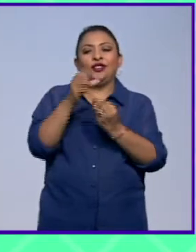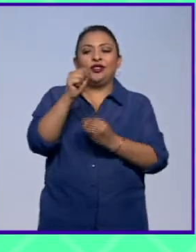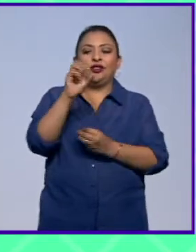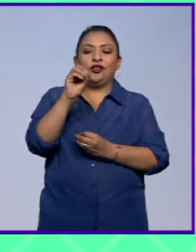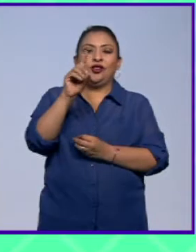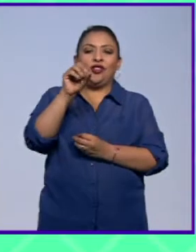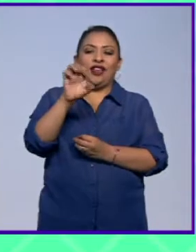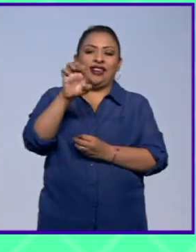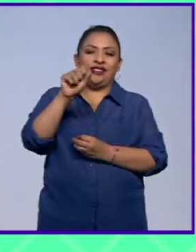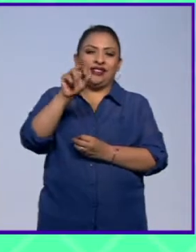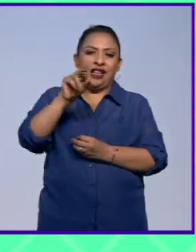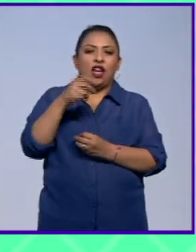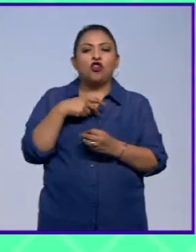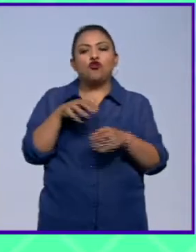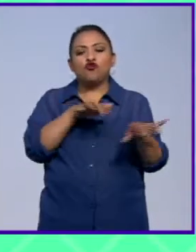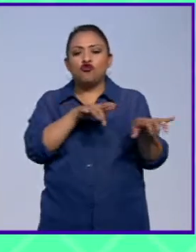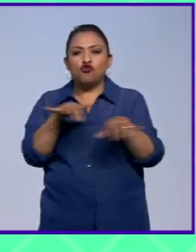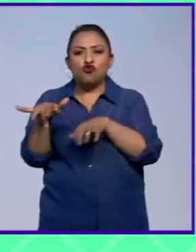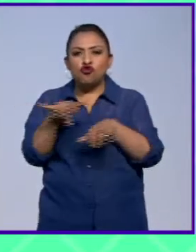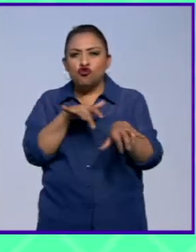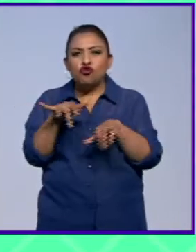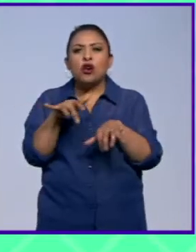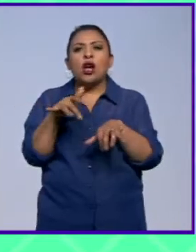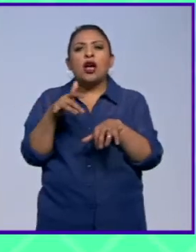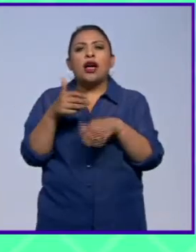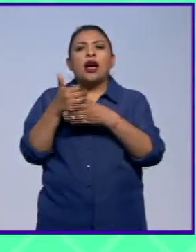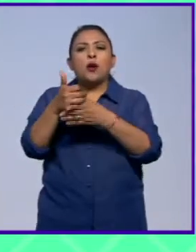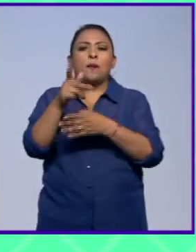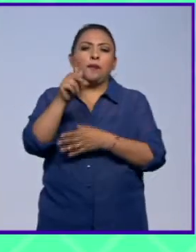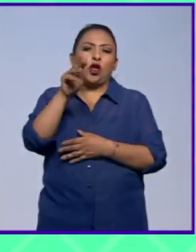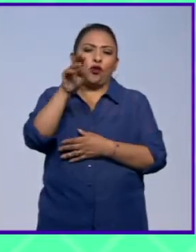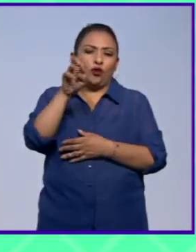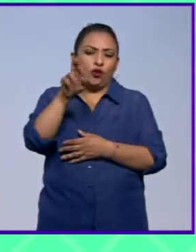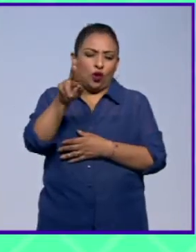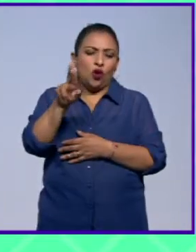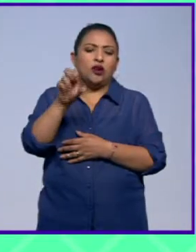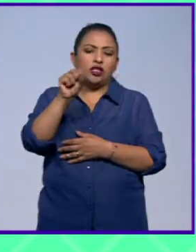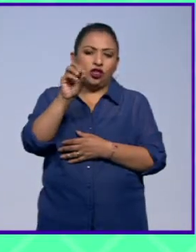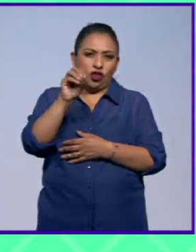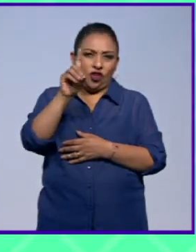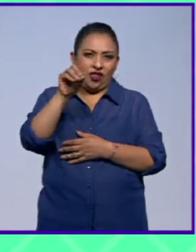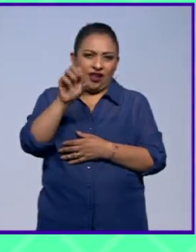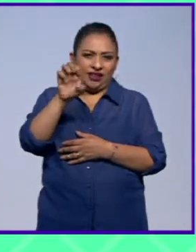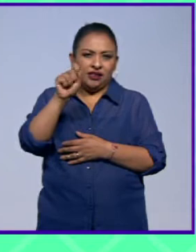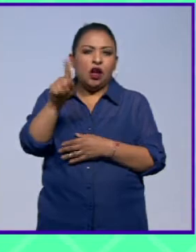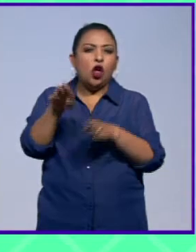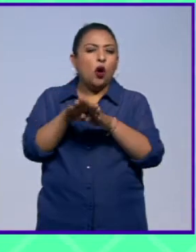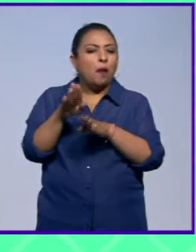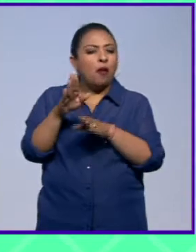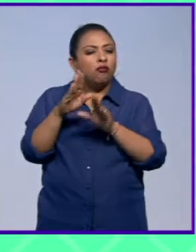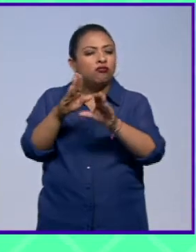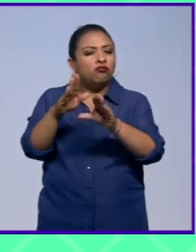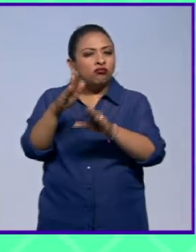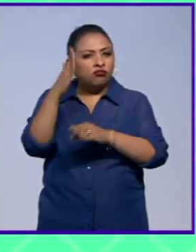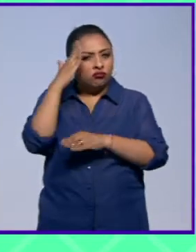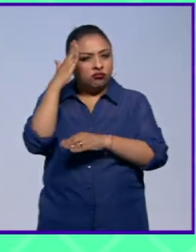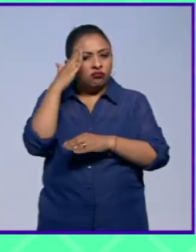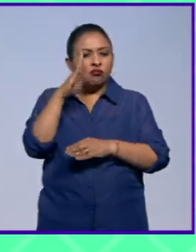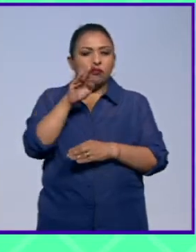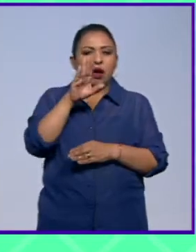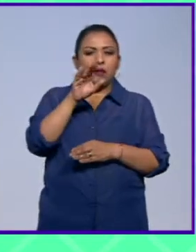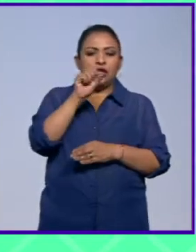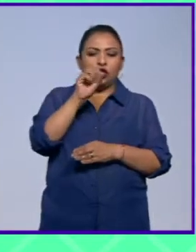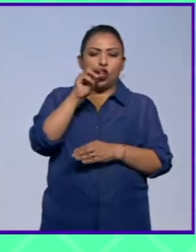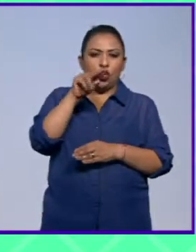tocar teclados con ellos, ser productor de Soda Estéreo, supo ser de alguna manera mentor musical de Los Babasónicos,